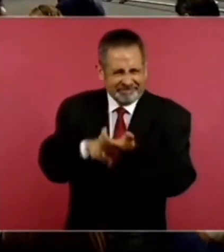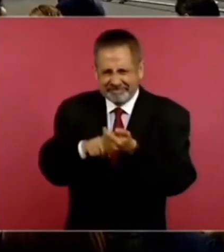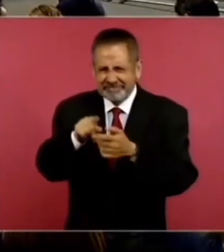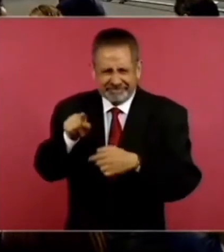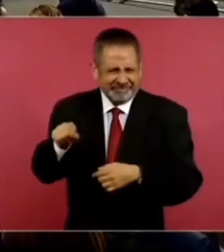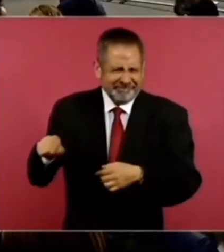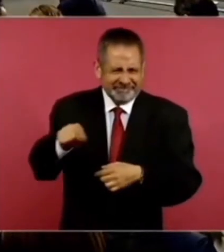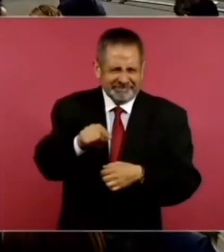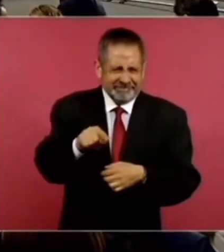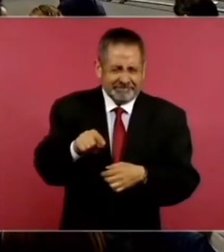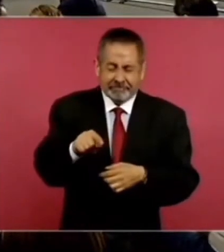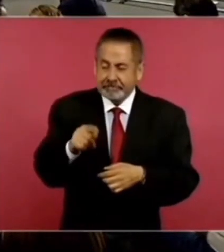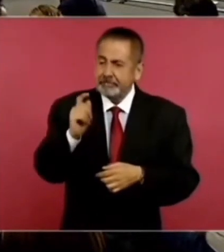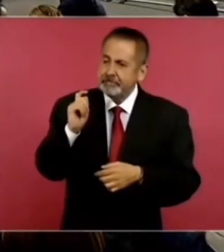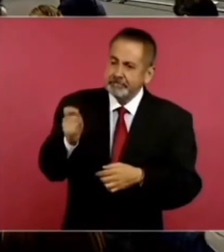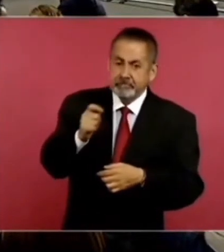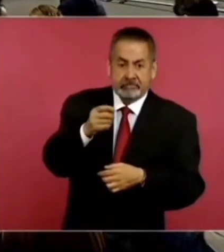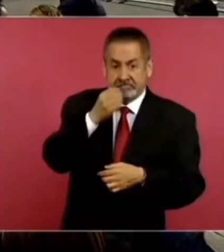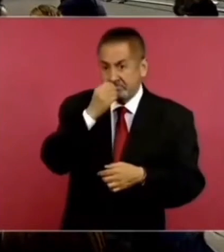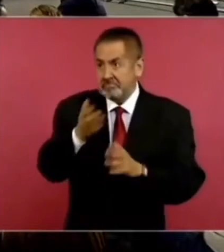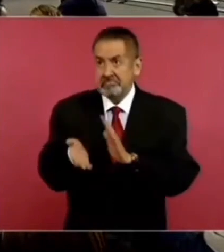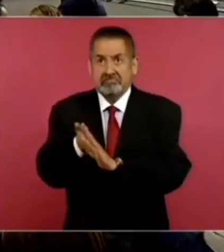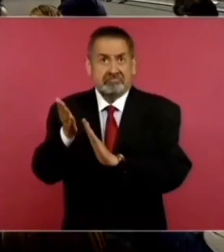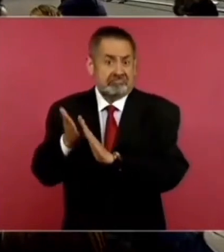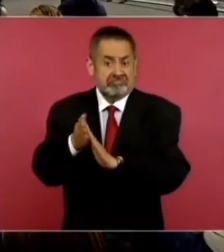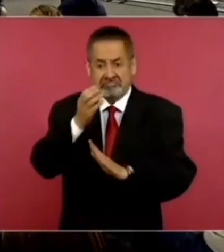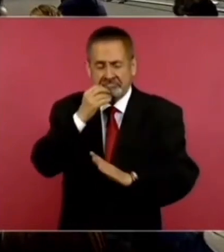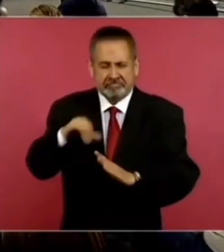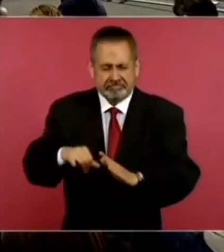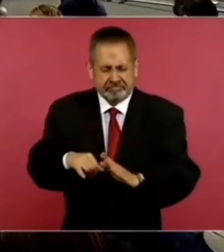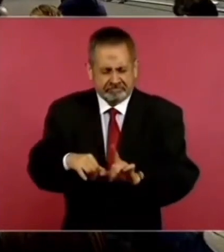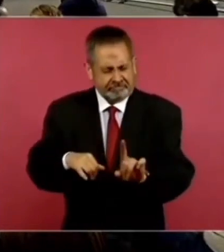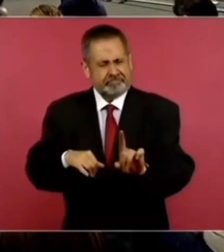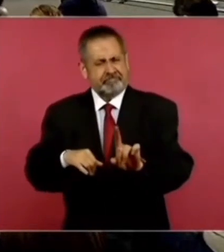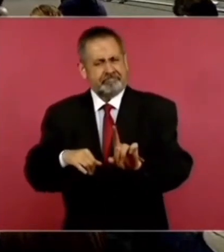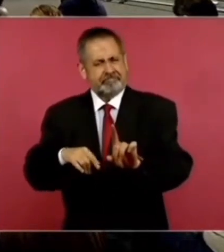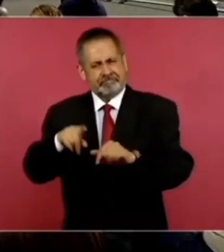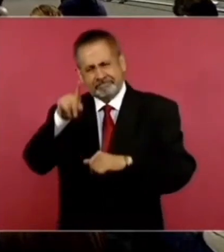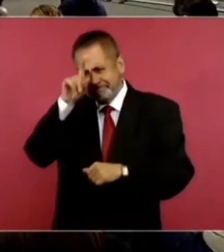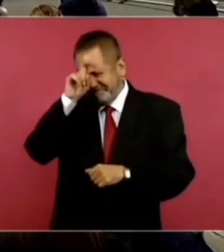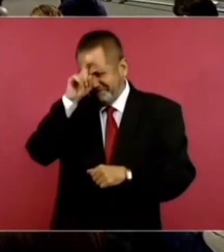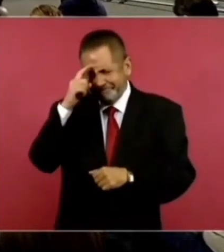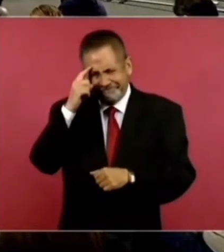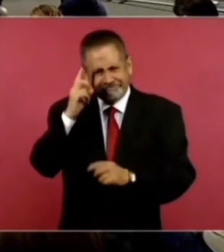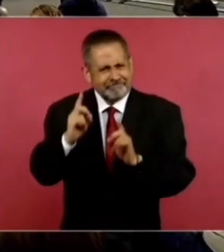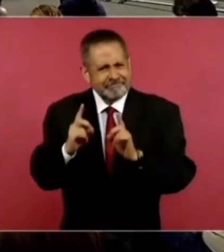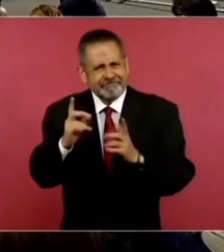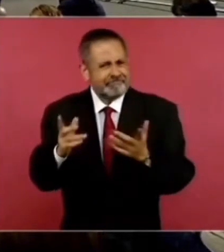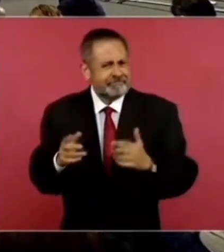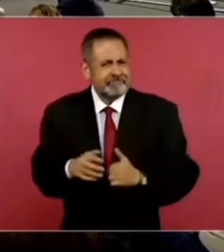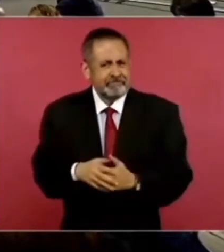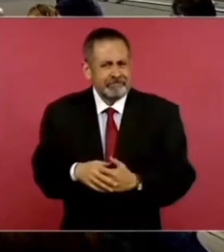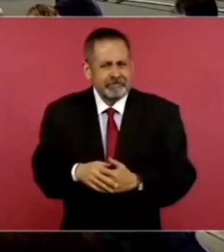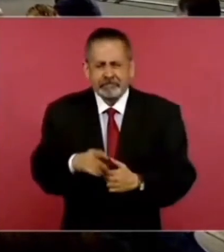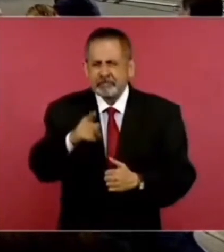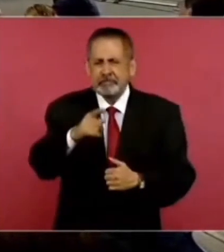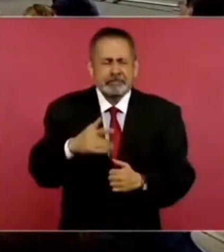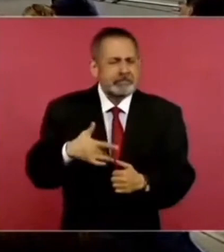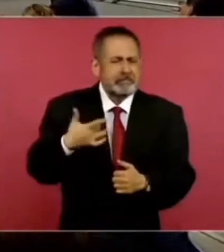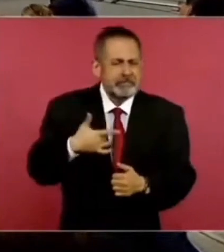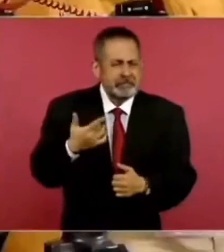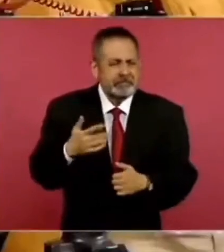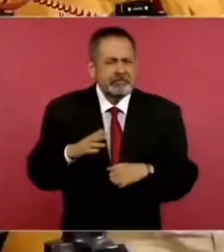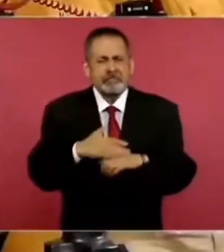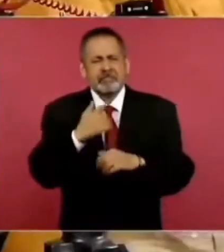construcciones tan interesantes, me surgió la duda, presidente, ¿por qué usted, qué le motivó a